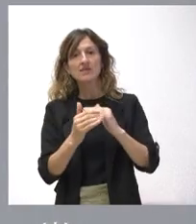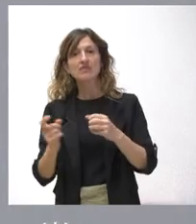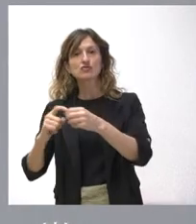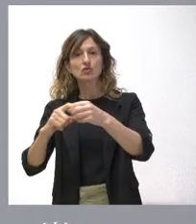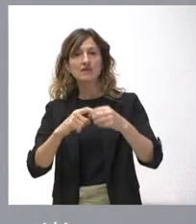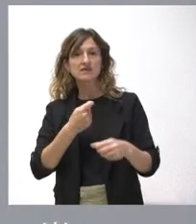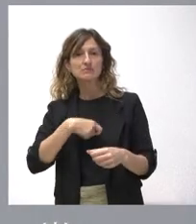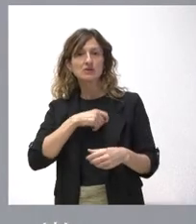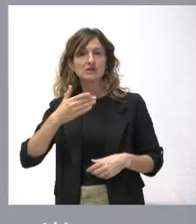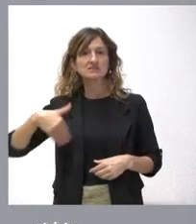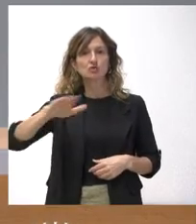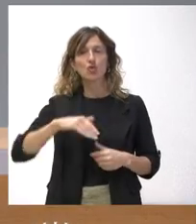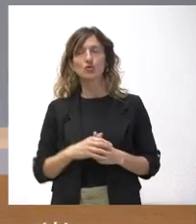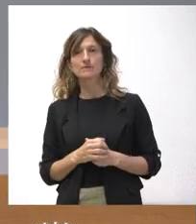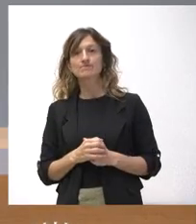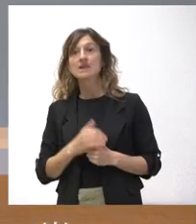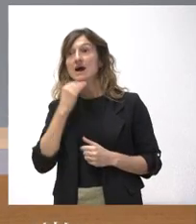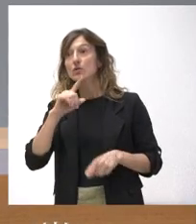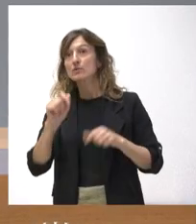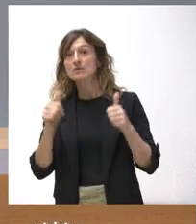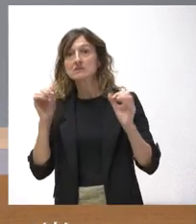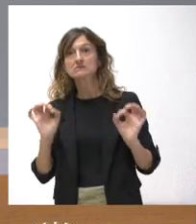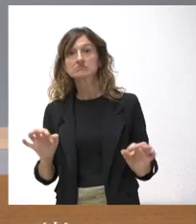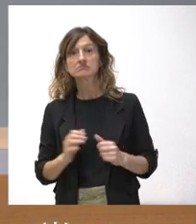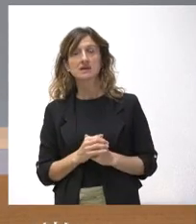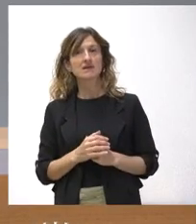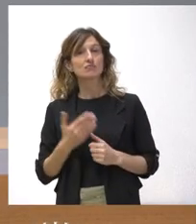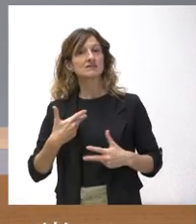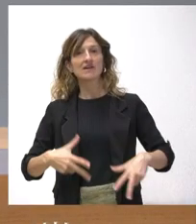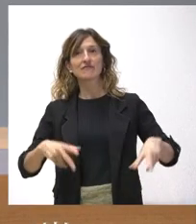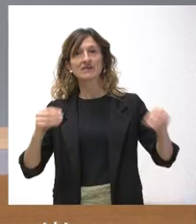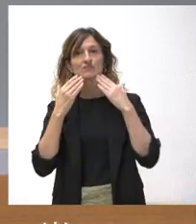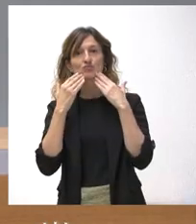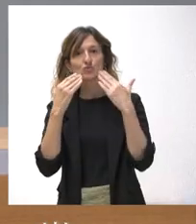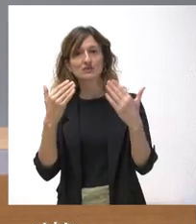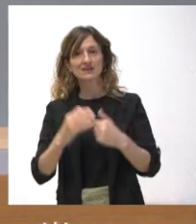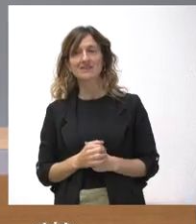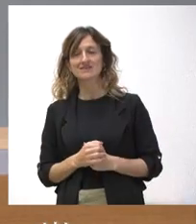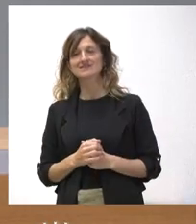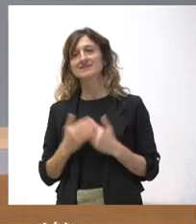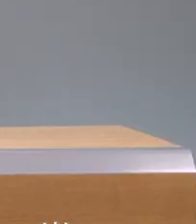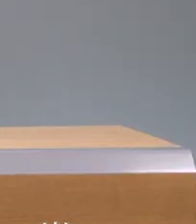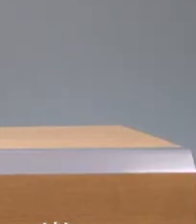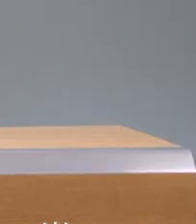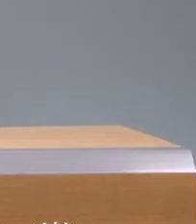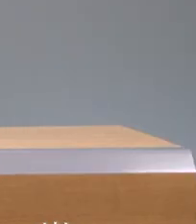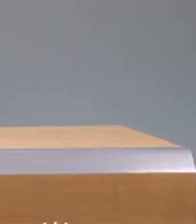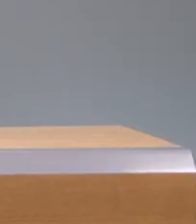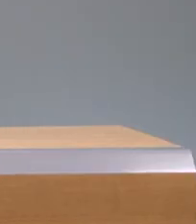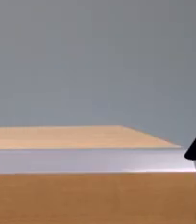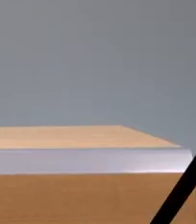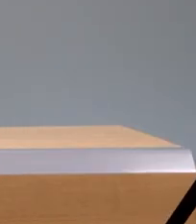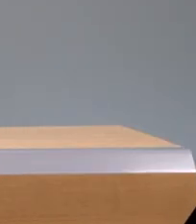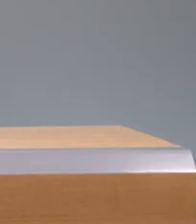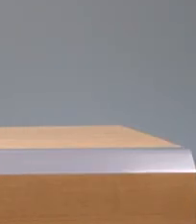de todos los españoles. ¿Alguna pregunta más? Pues es todo. Gracias. Gracias a ustedes. Gracias.